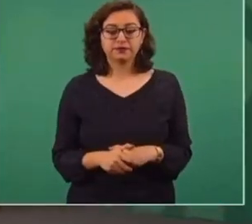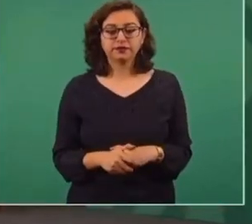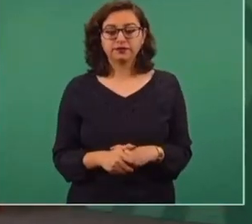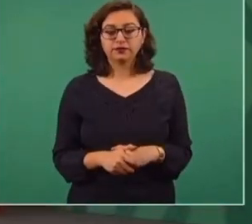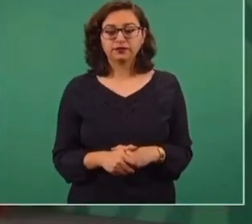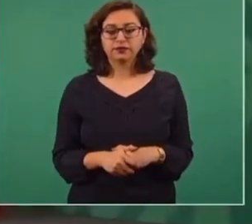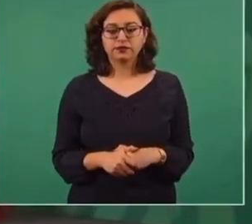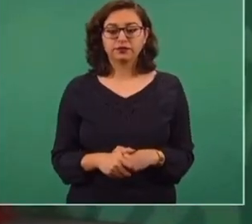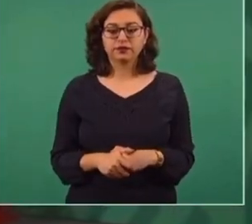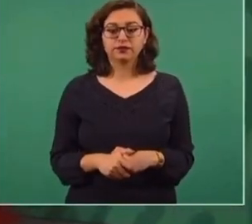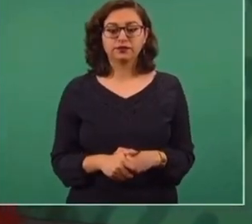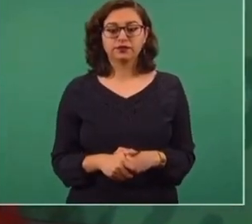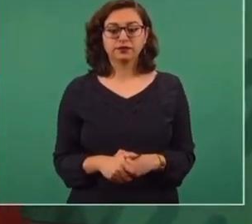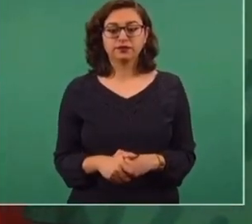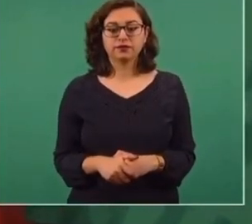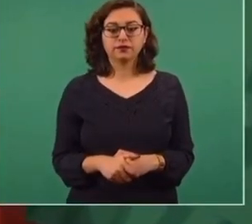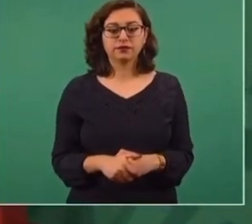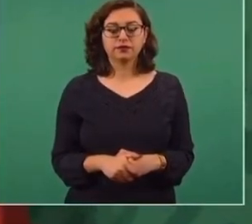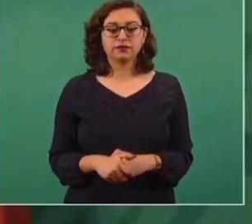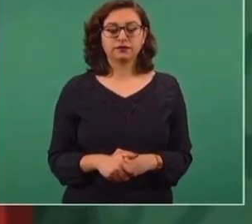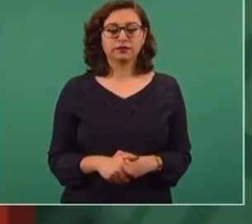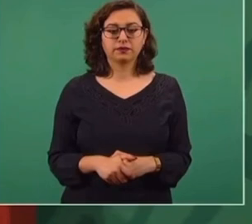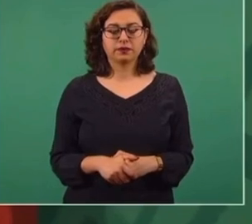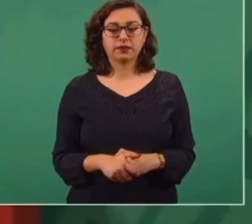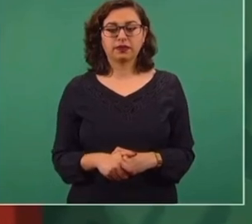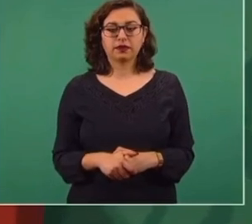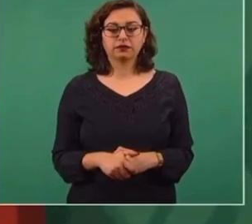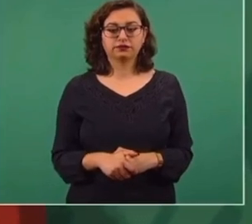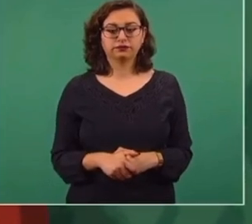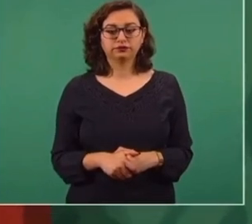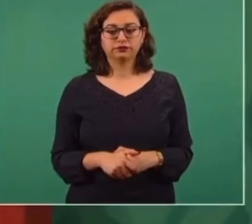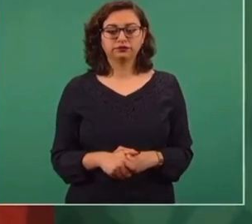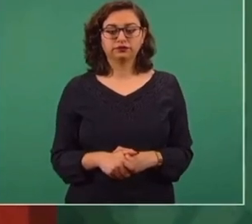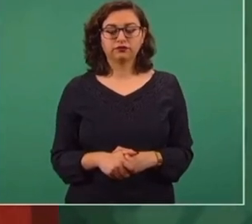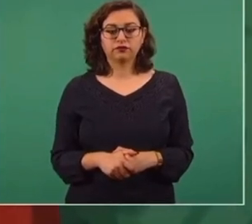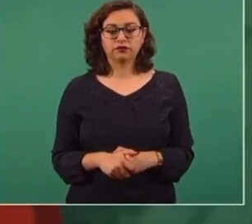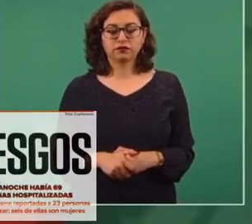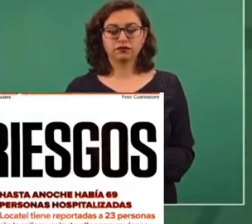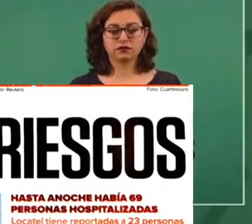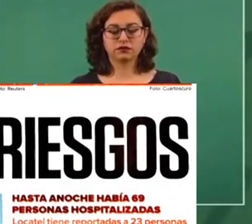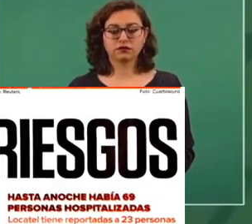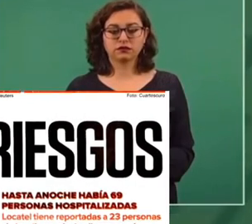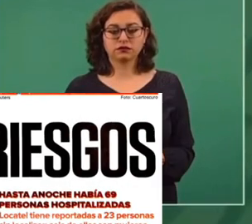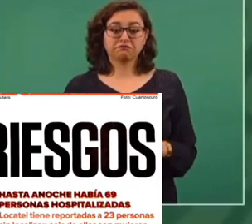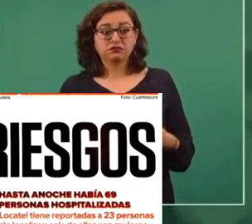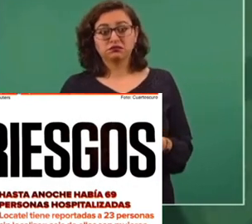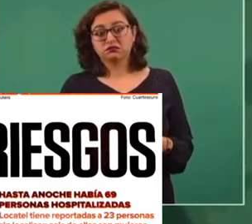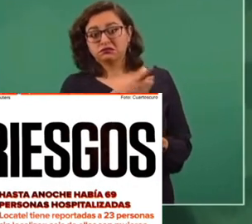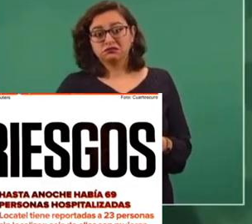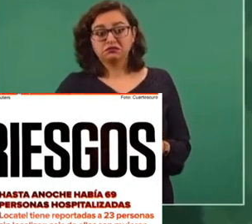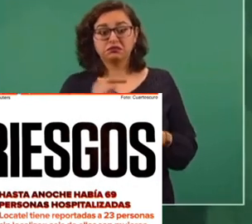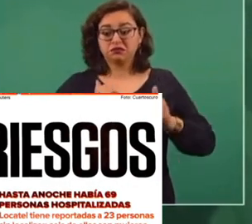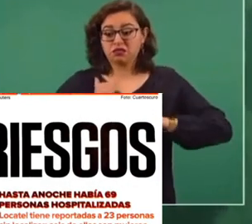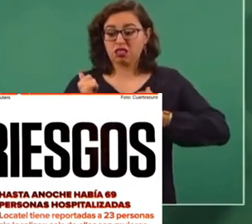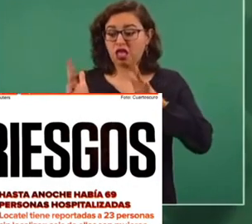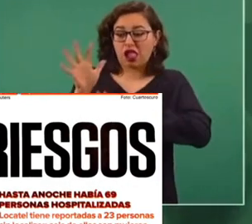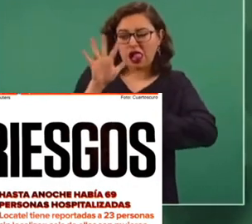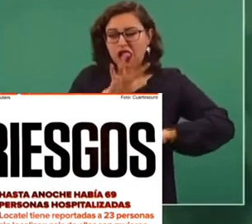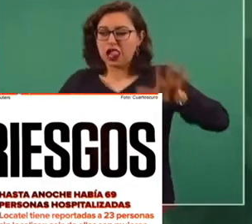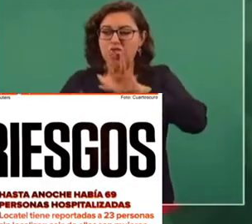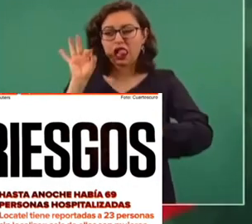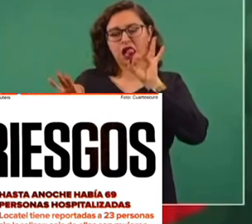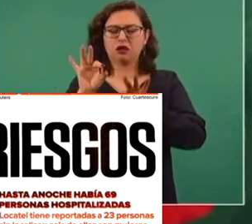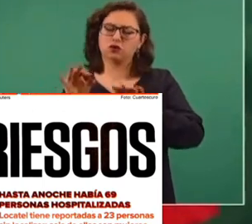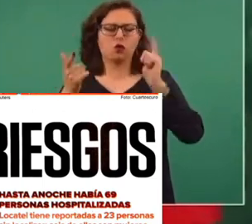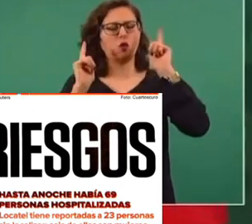Entonces, ojalá y no se manipule, aunque es muy difícil,